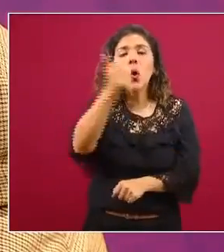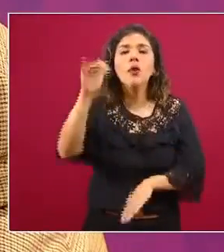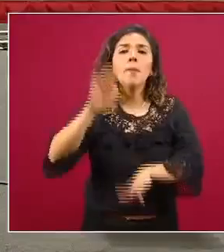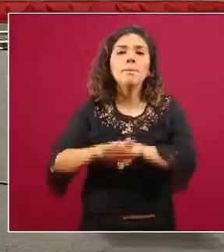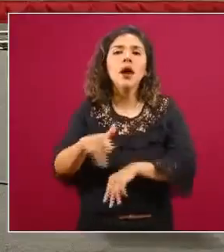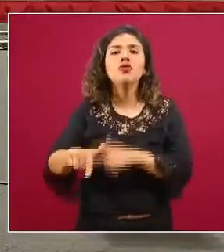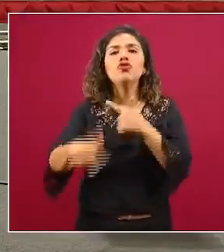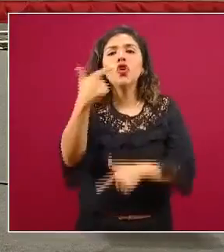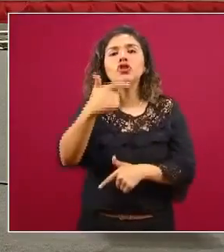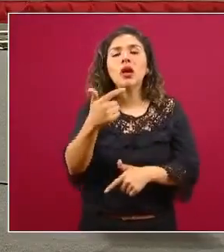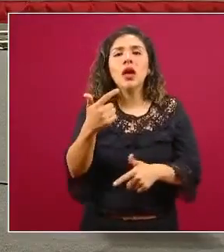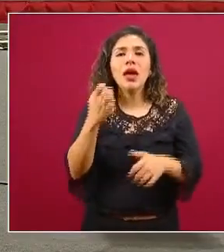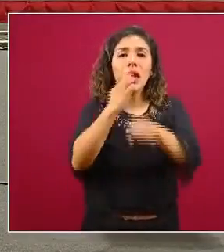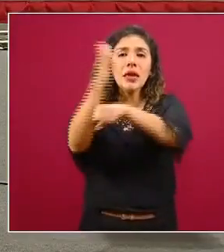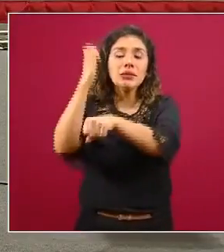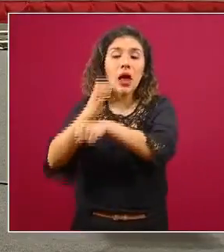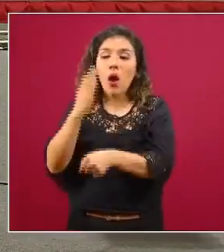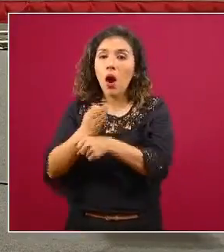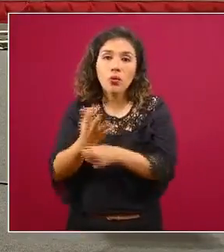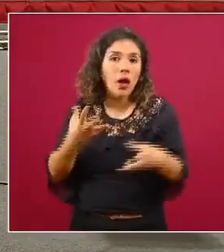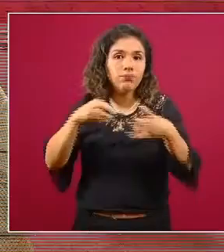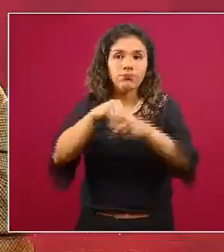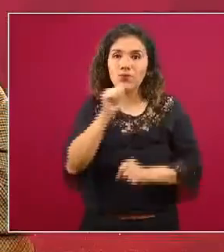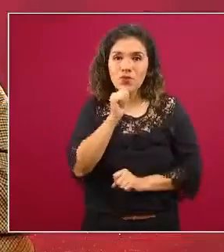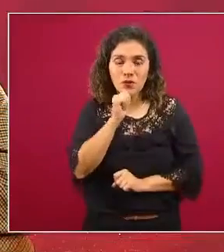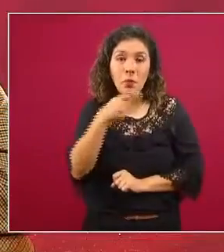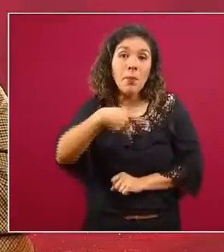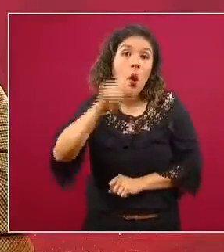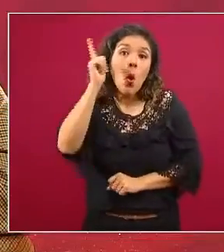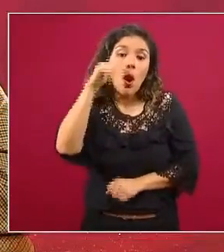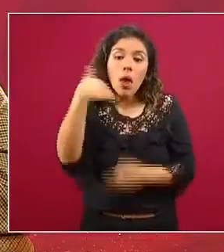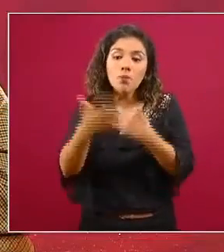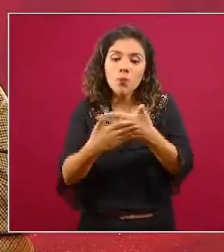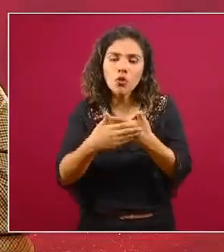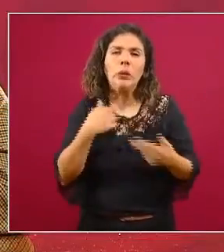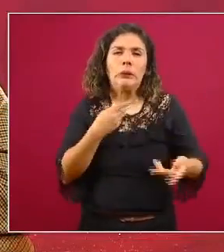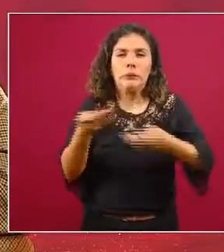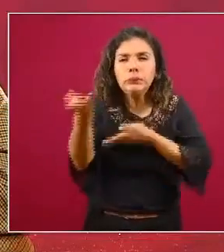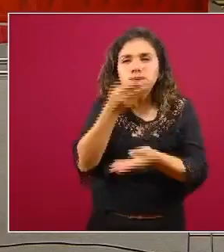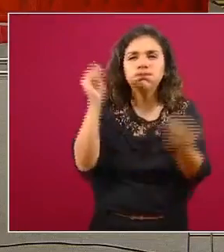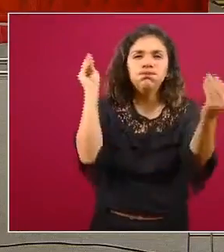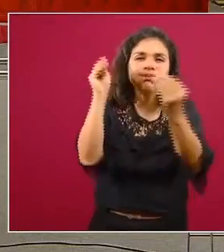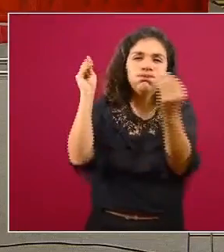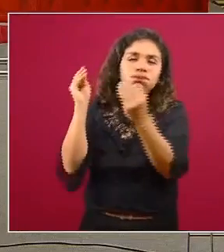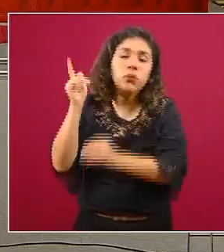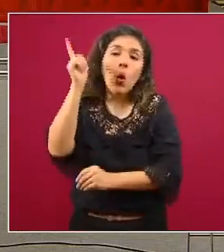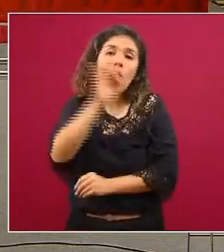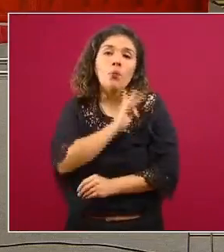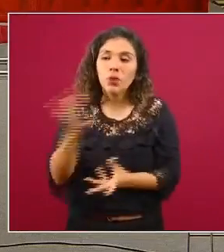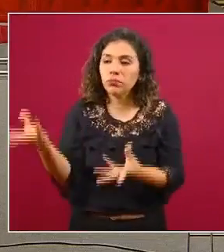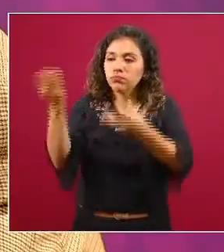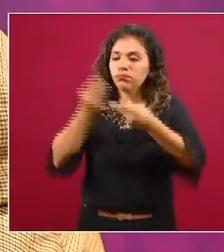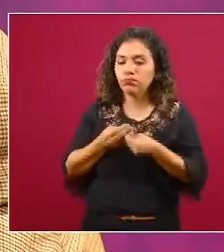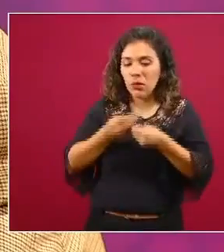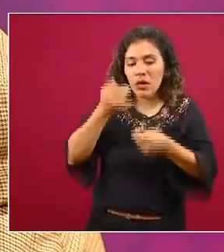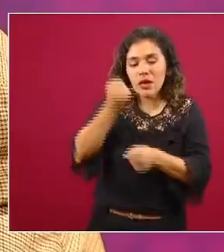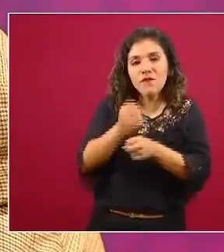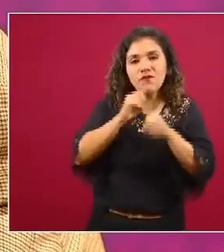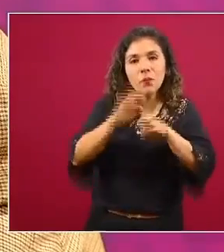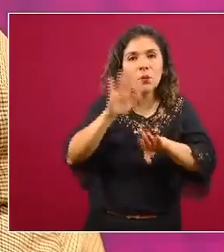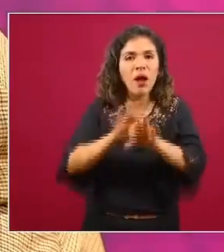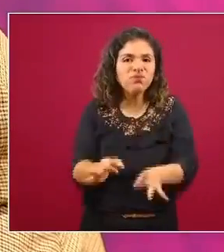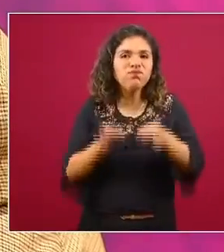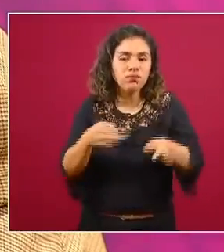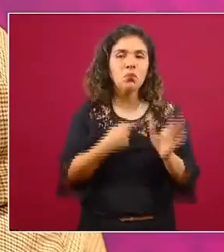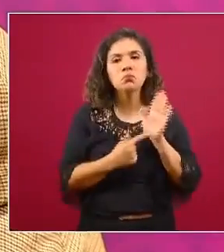entidades que no están incluidas en este momento pero que espero pronto con diálogo con cada una de las entidades podamos tener los datos con la consistencia suficiente